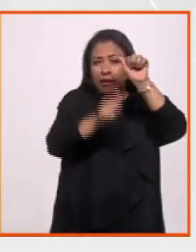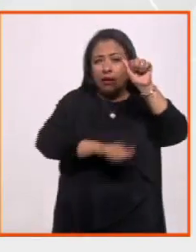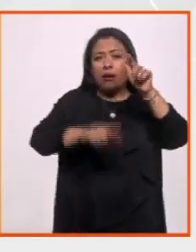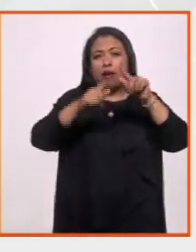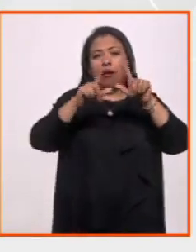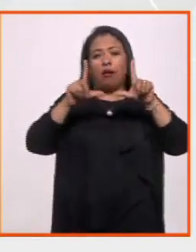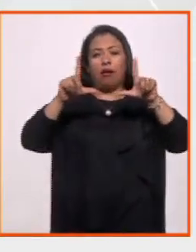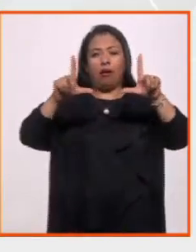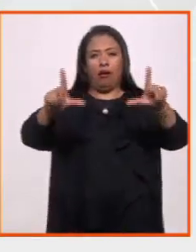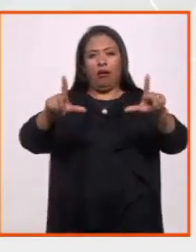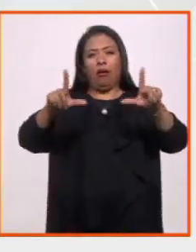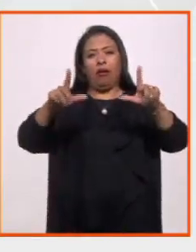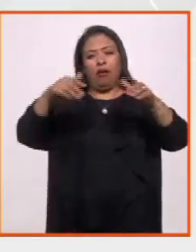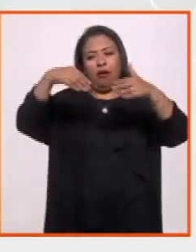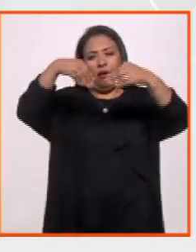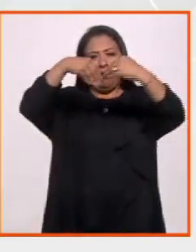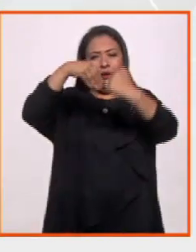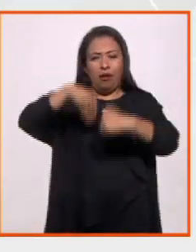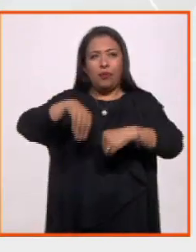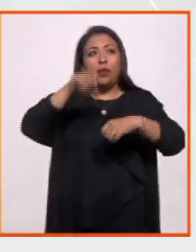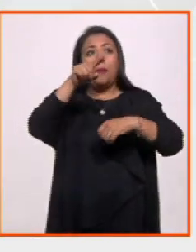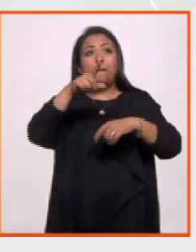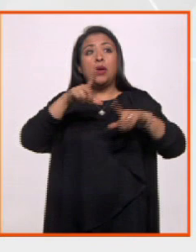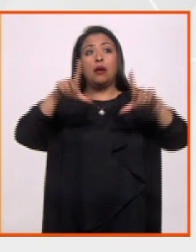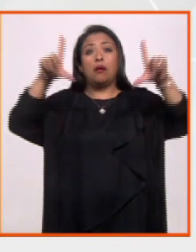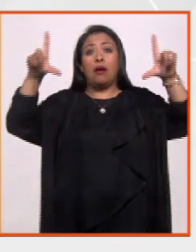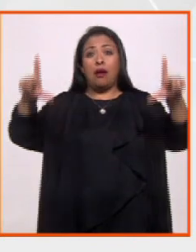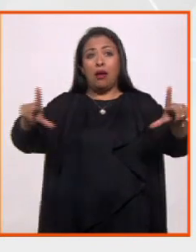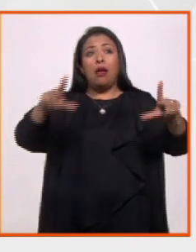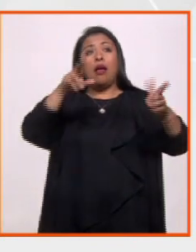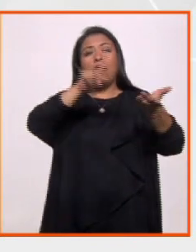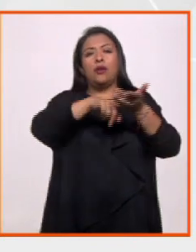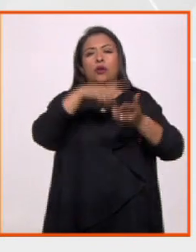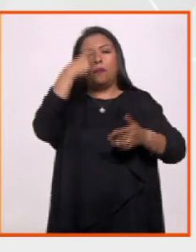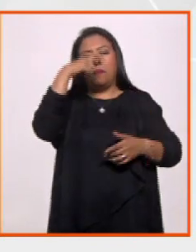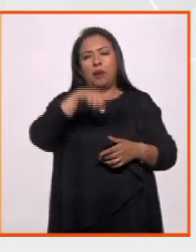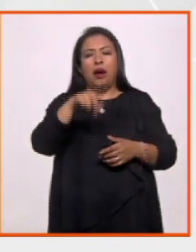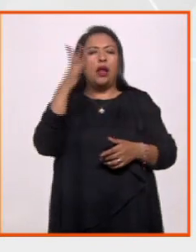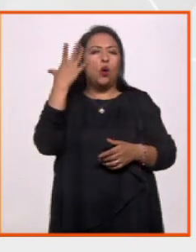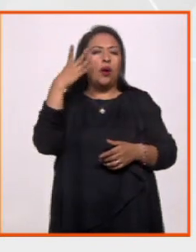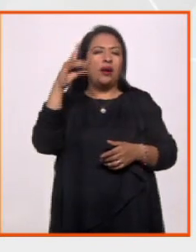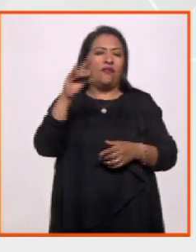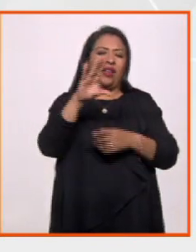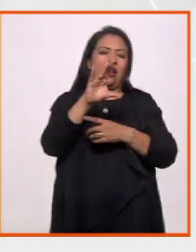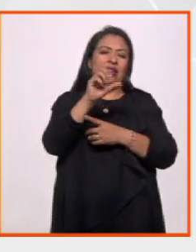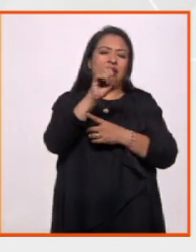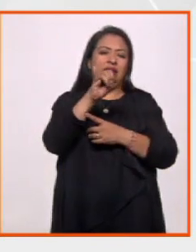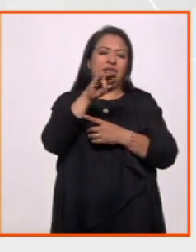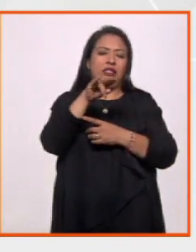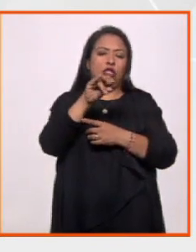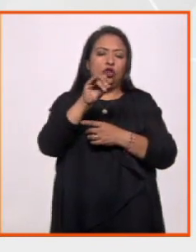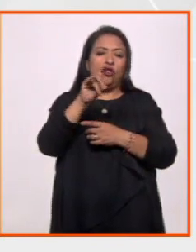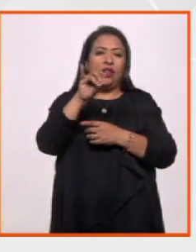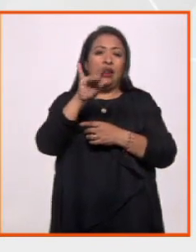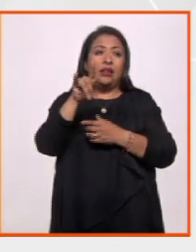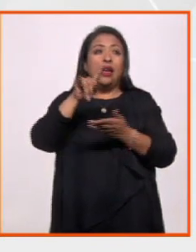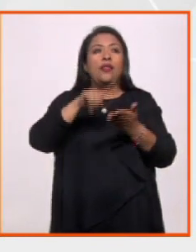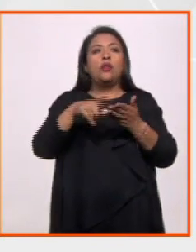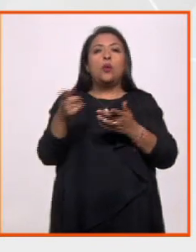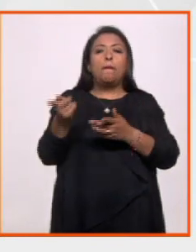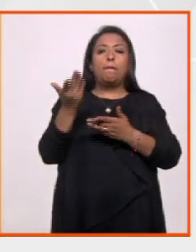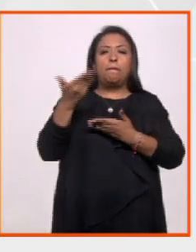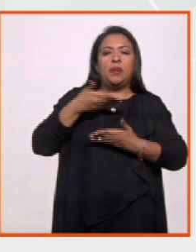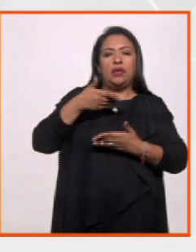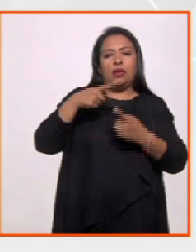caballete, grabados e incluso murales como el que realizó para el Casino de la Selva en Cuernavaca por encargo de su amigo Félix Candela